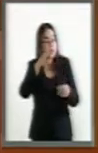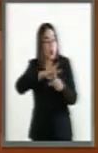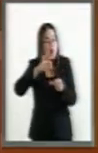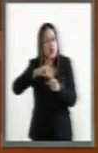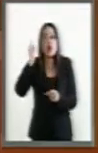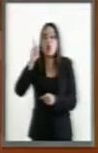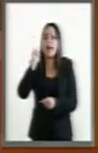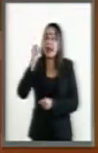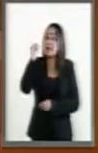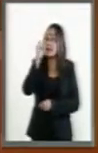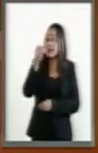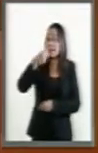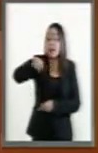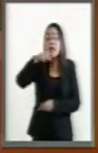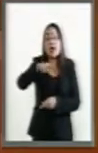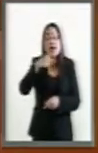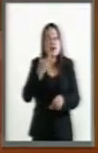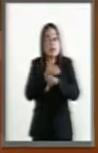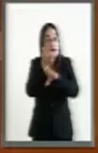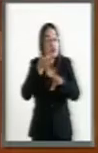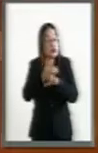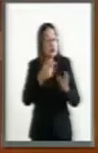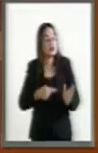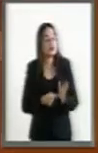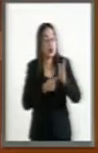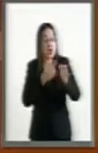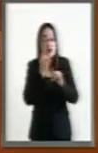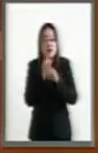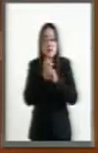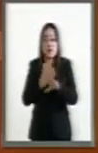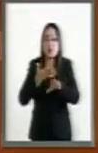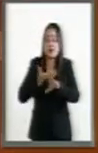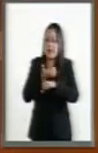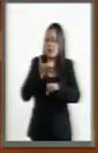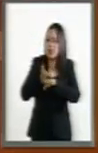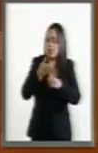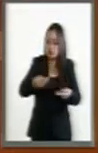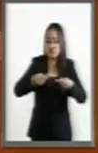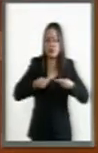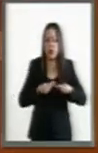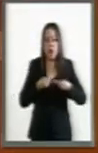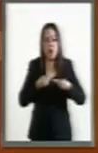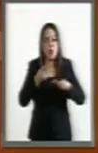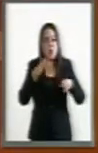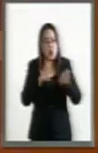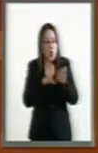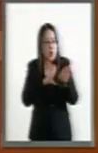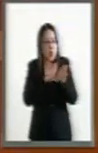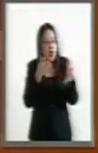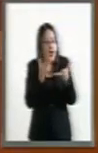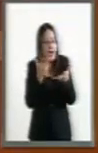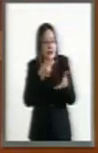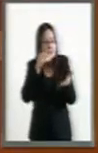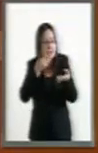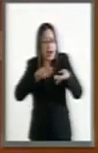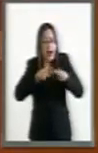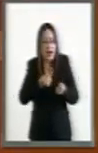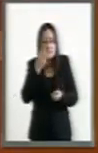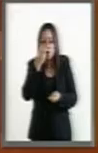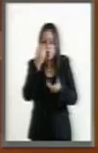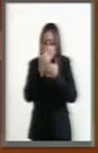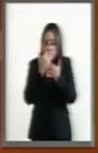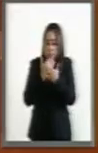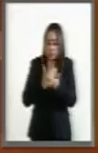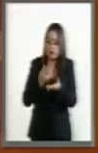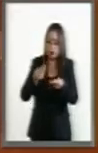que las entidades federativas rindan un informe sobre el uso y destino de estos recursos. Y asimismo